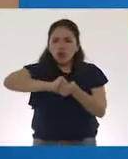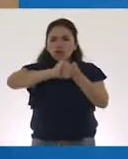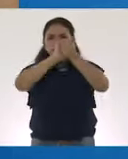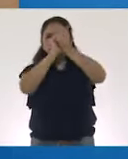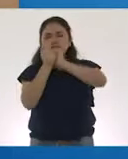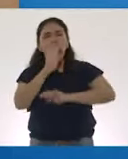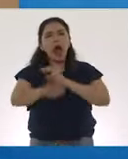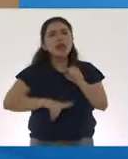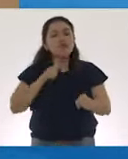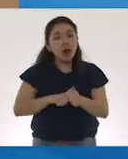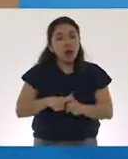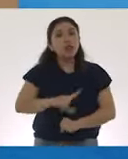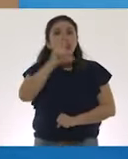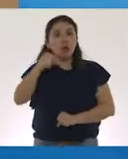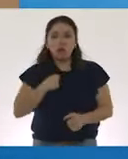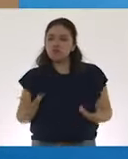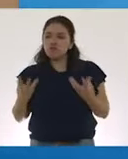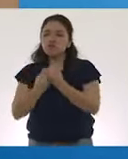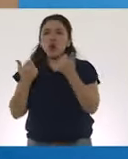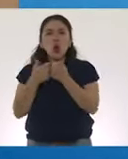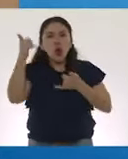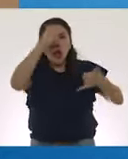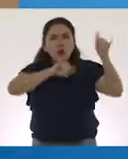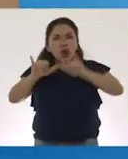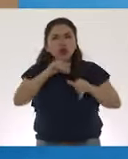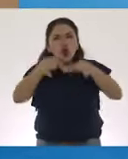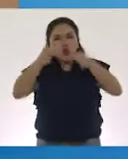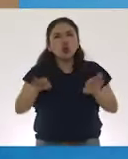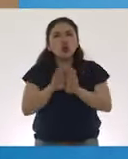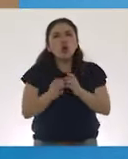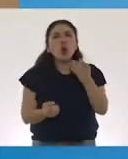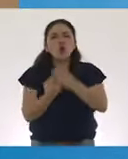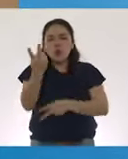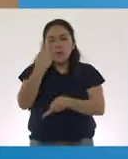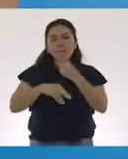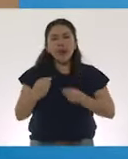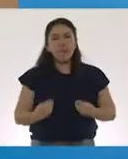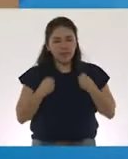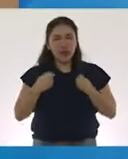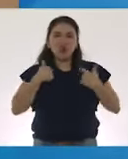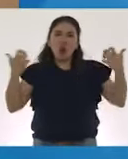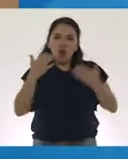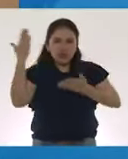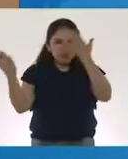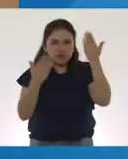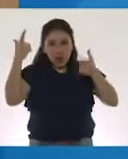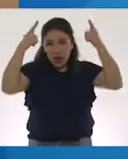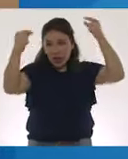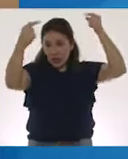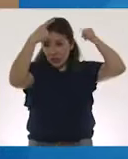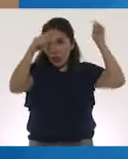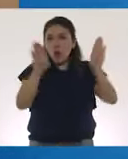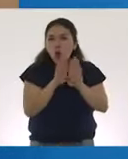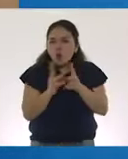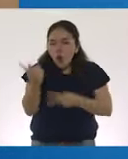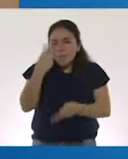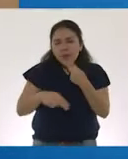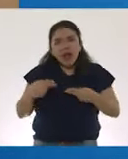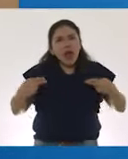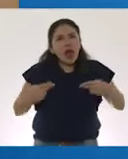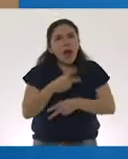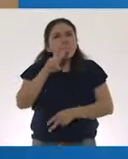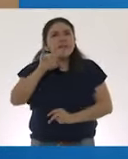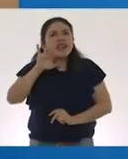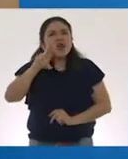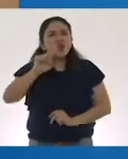seres vivos y eventualmente me uní al laboratorio de origen de la vida en donde realicé mi tesis de licenciatura estudiando el origen de los virus. Ahí mismo